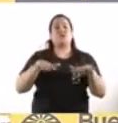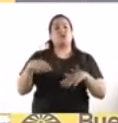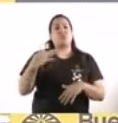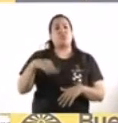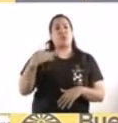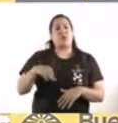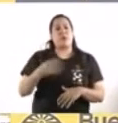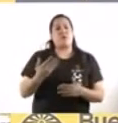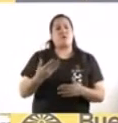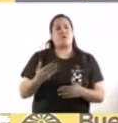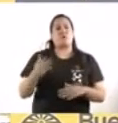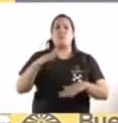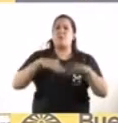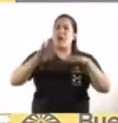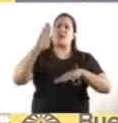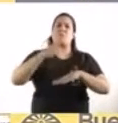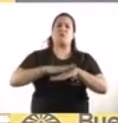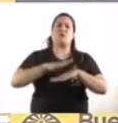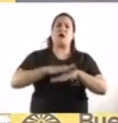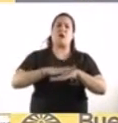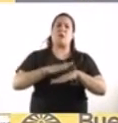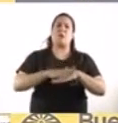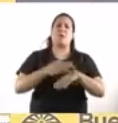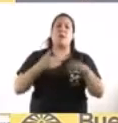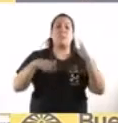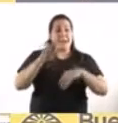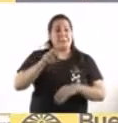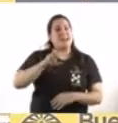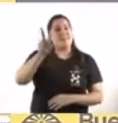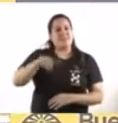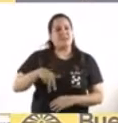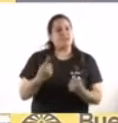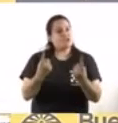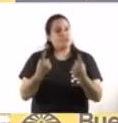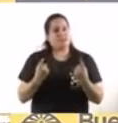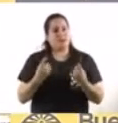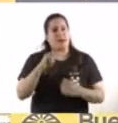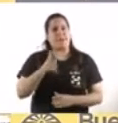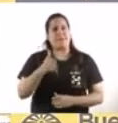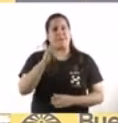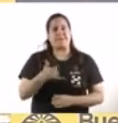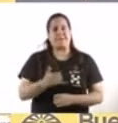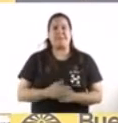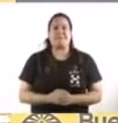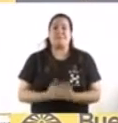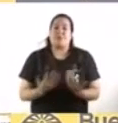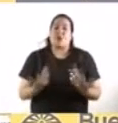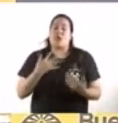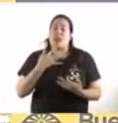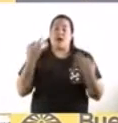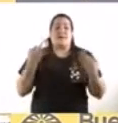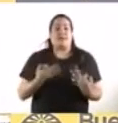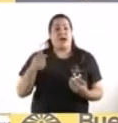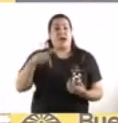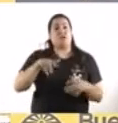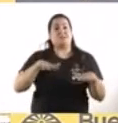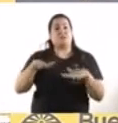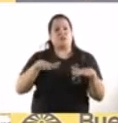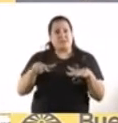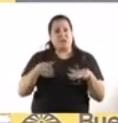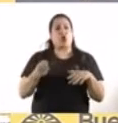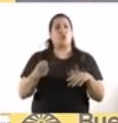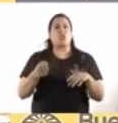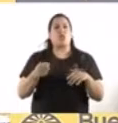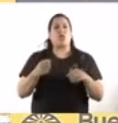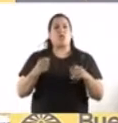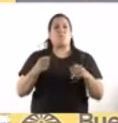planificación, que es tan importante. Es cierto que este aumento en los casos nos agarra mejor parados, mejor preparados, con